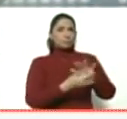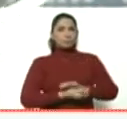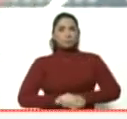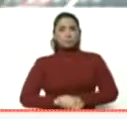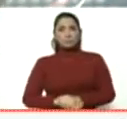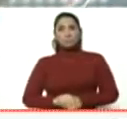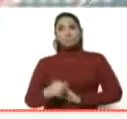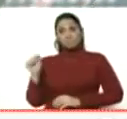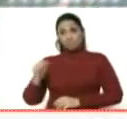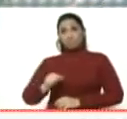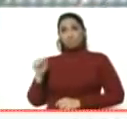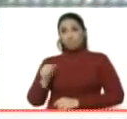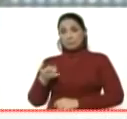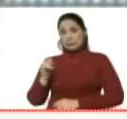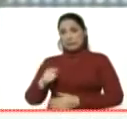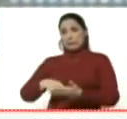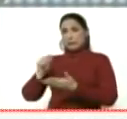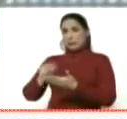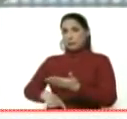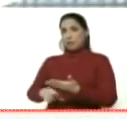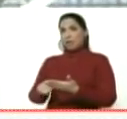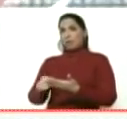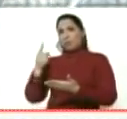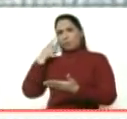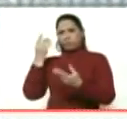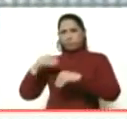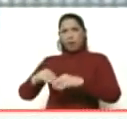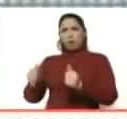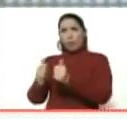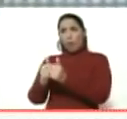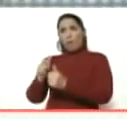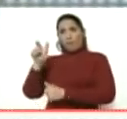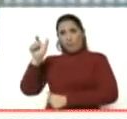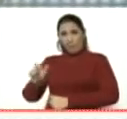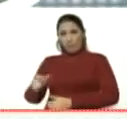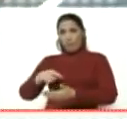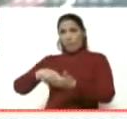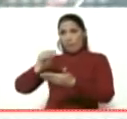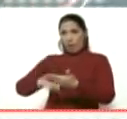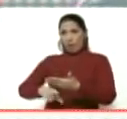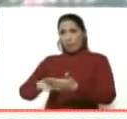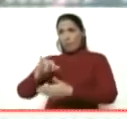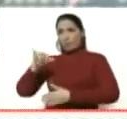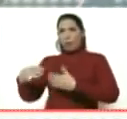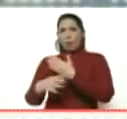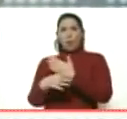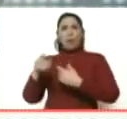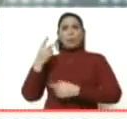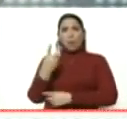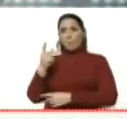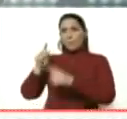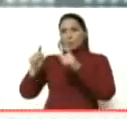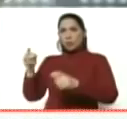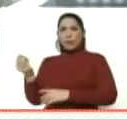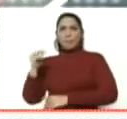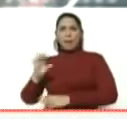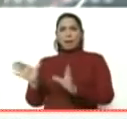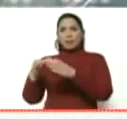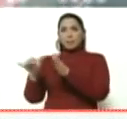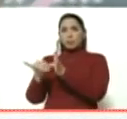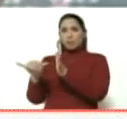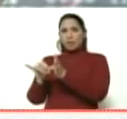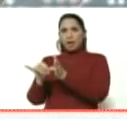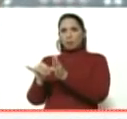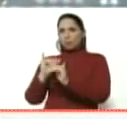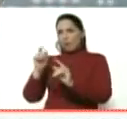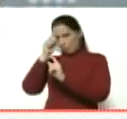Indiscutiblemente, hay un contrato con su firma, y además la firman dos personas más de su equipo muy cercano, que